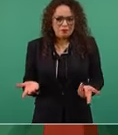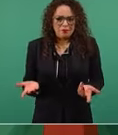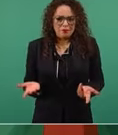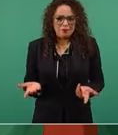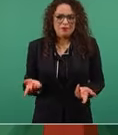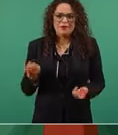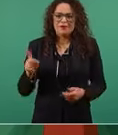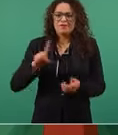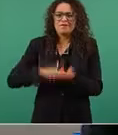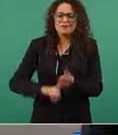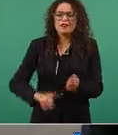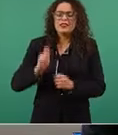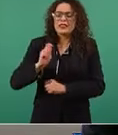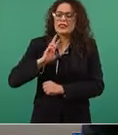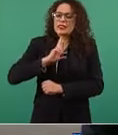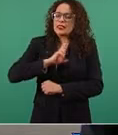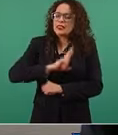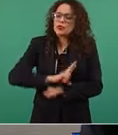coraje.